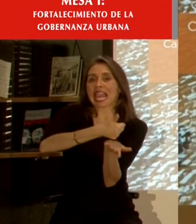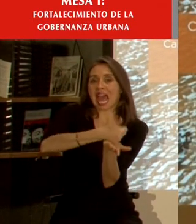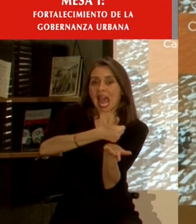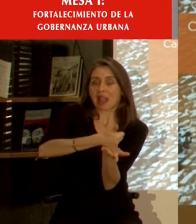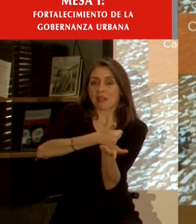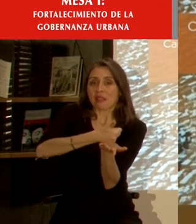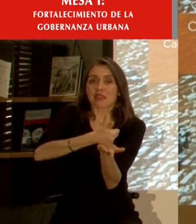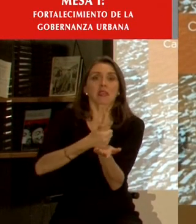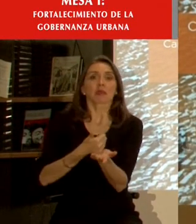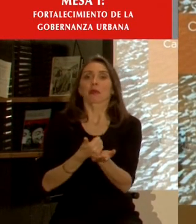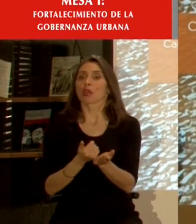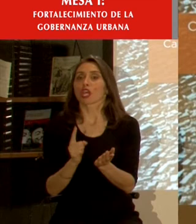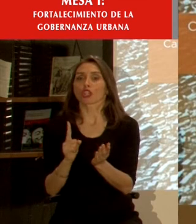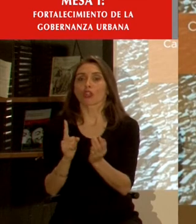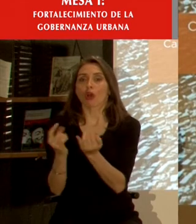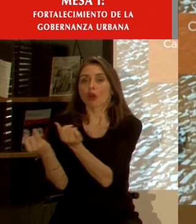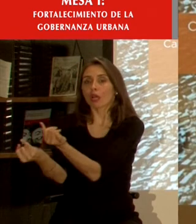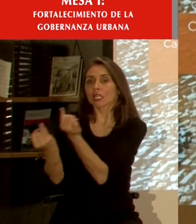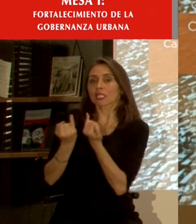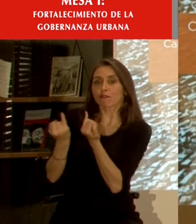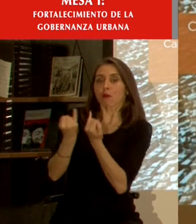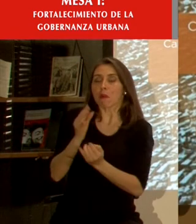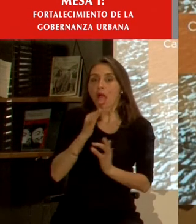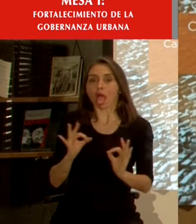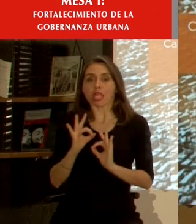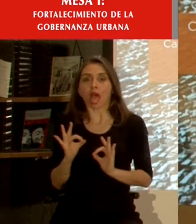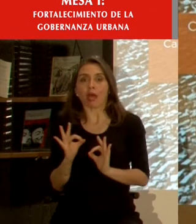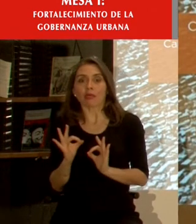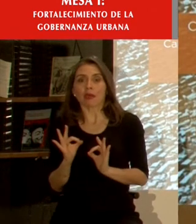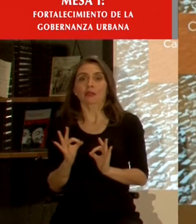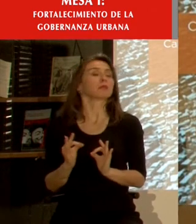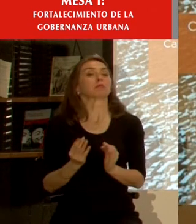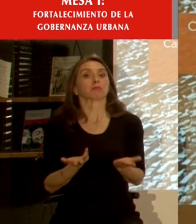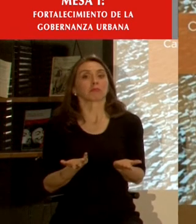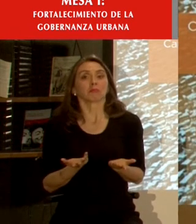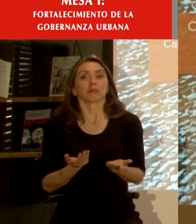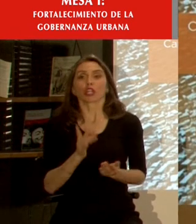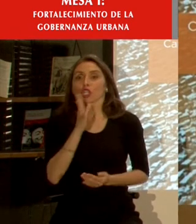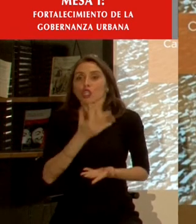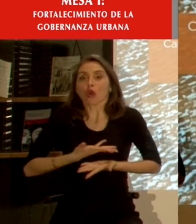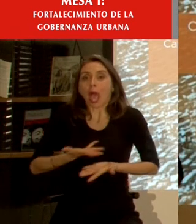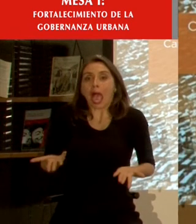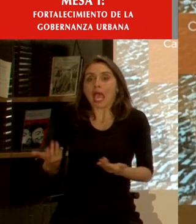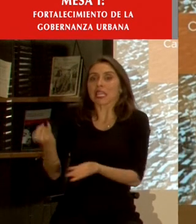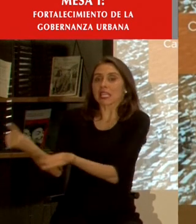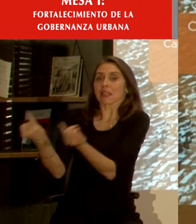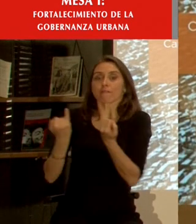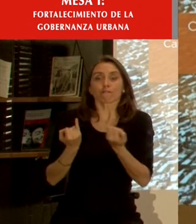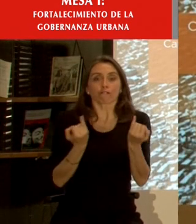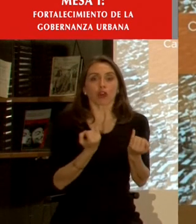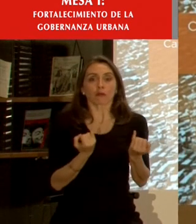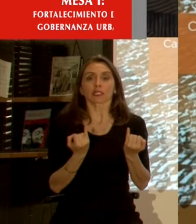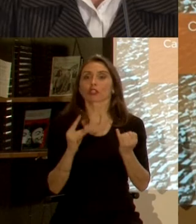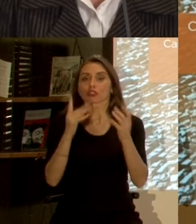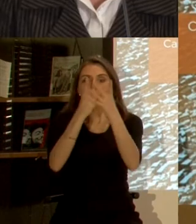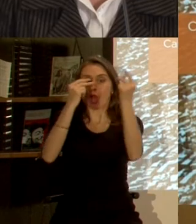han recogido la información y también carecen de esa información entonces no hay ni transparencia ni claridad.